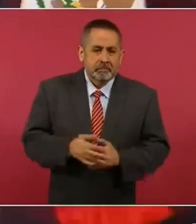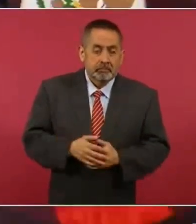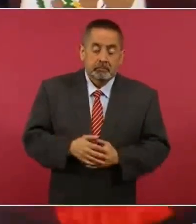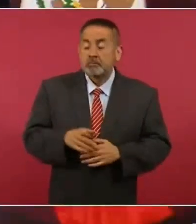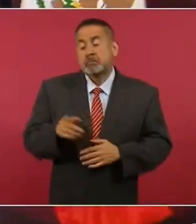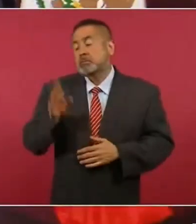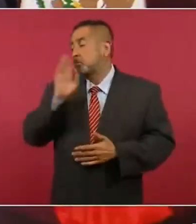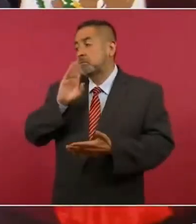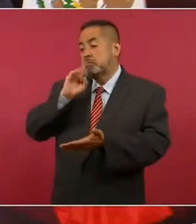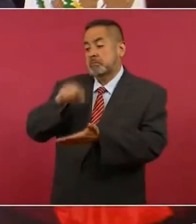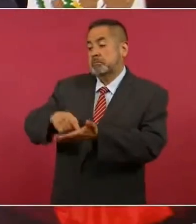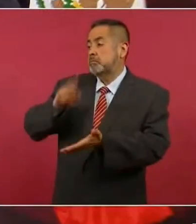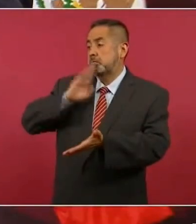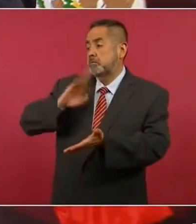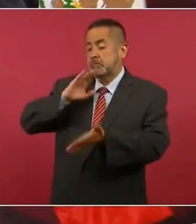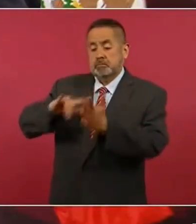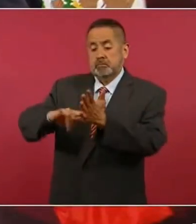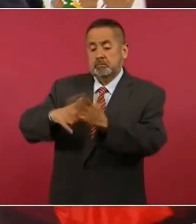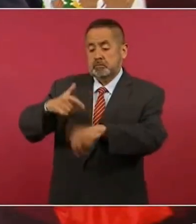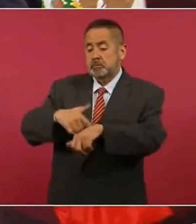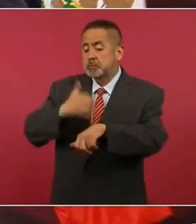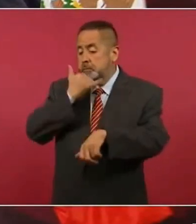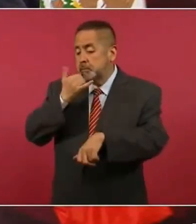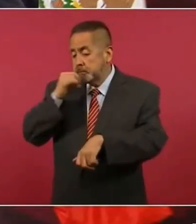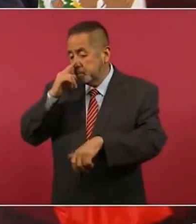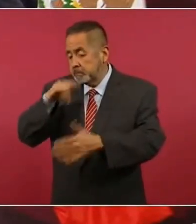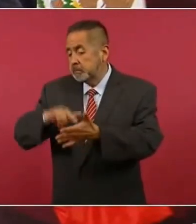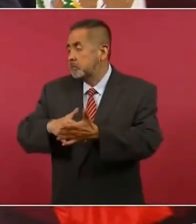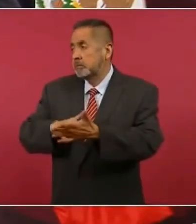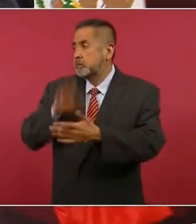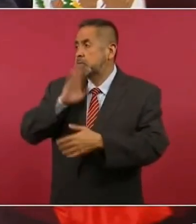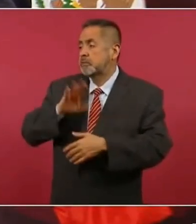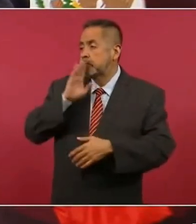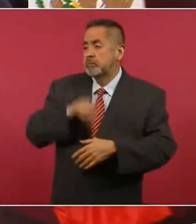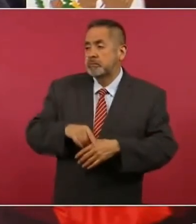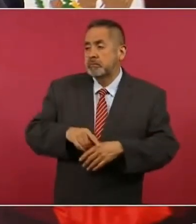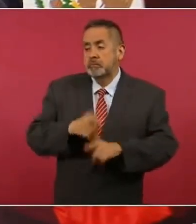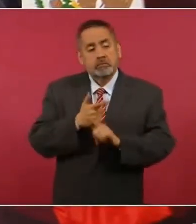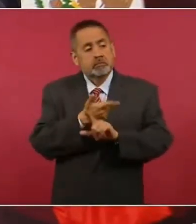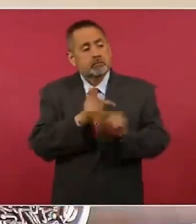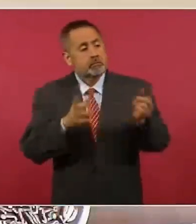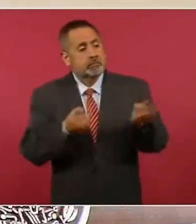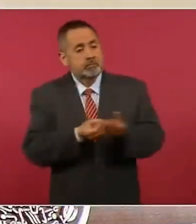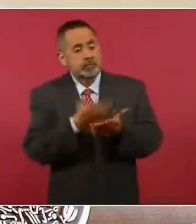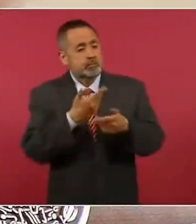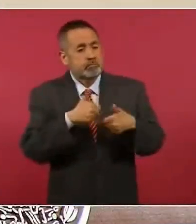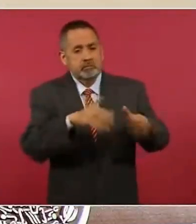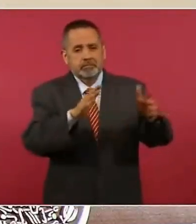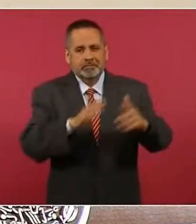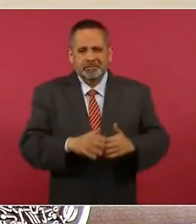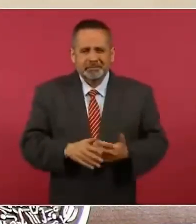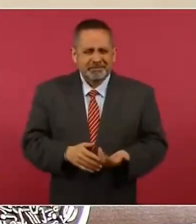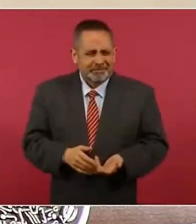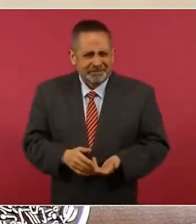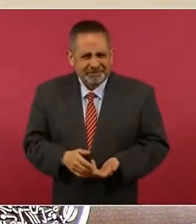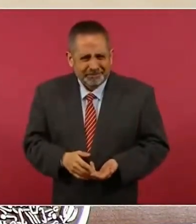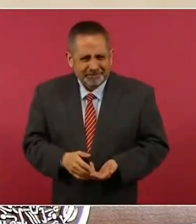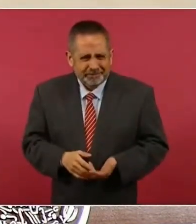pero estar alegando el horario como un elemento